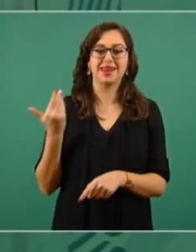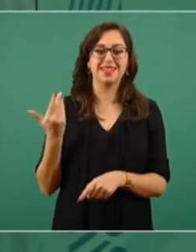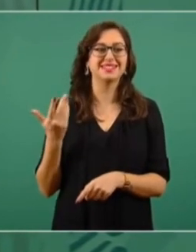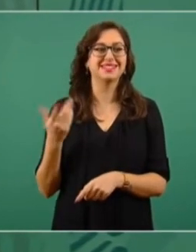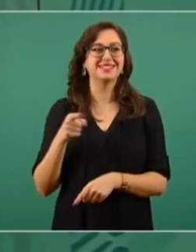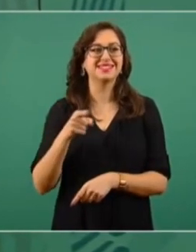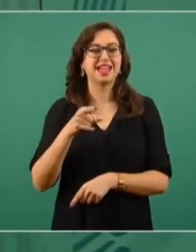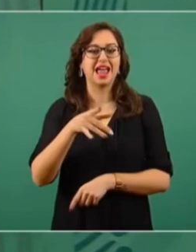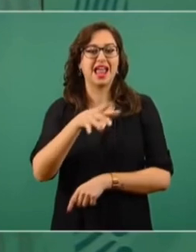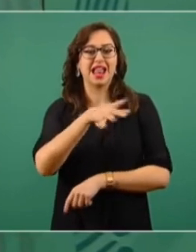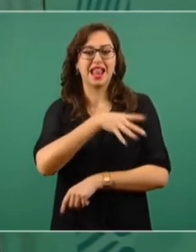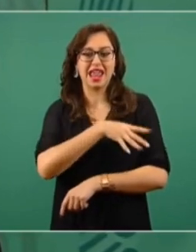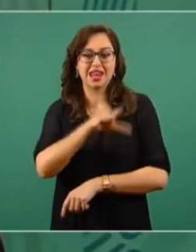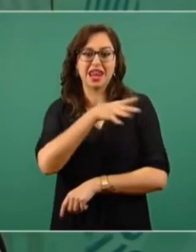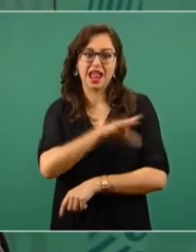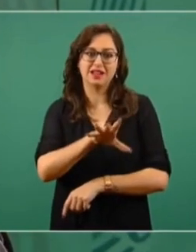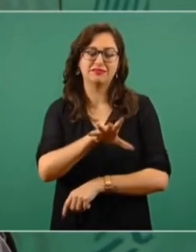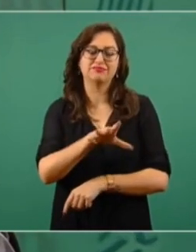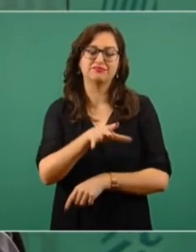salga adelante.